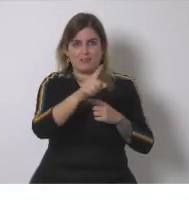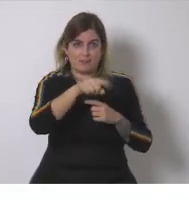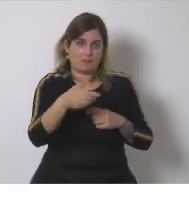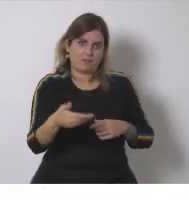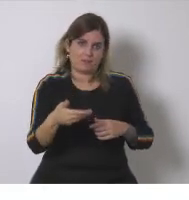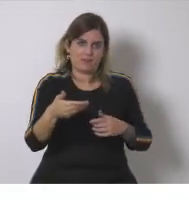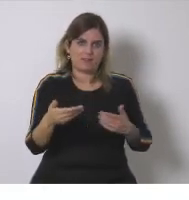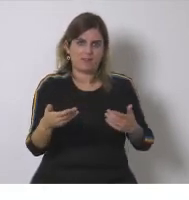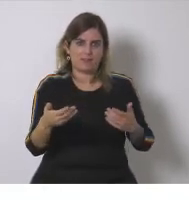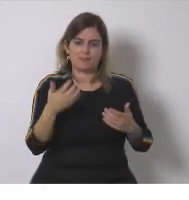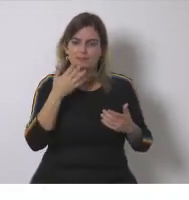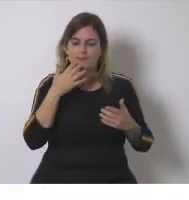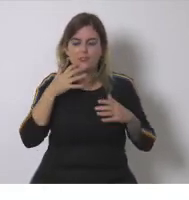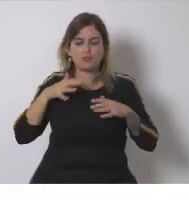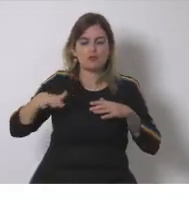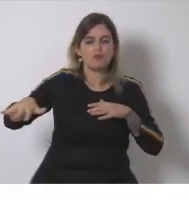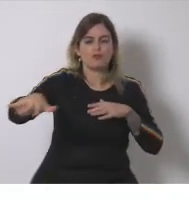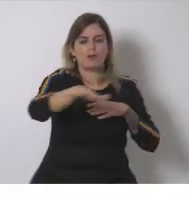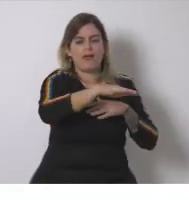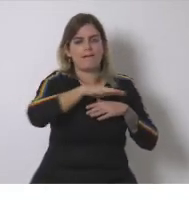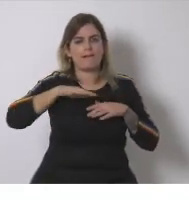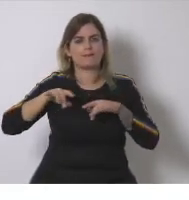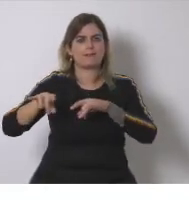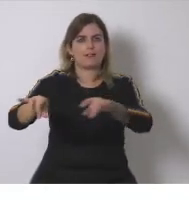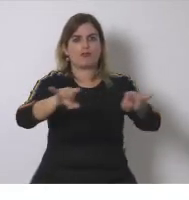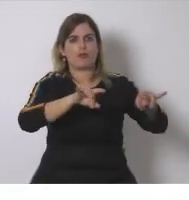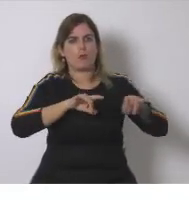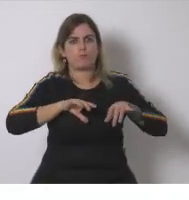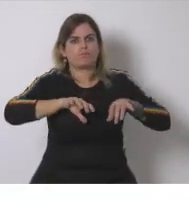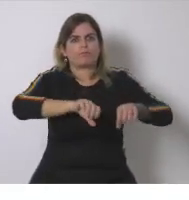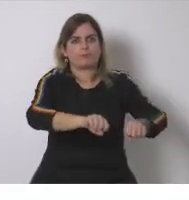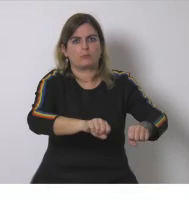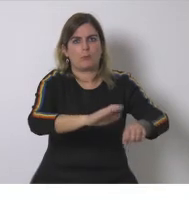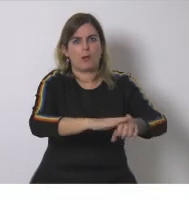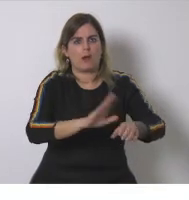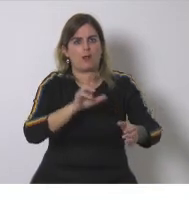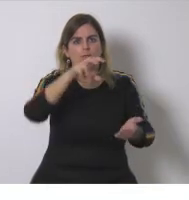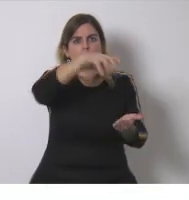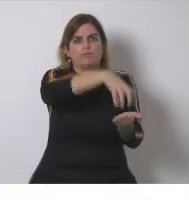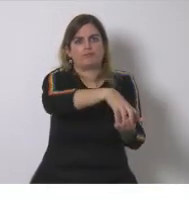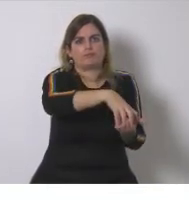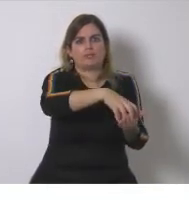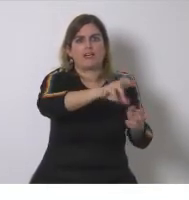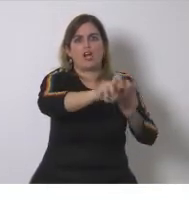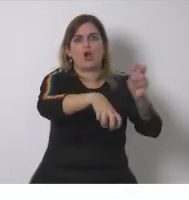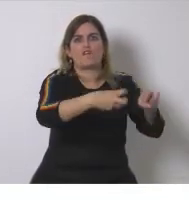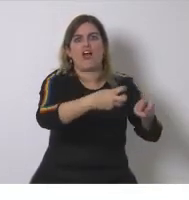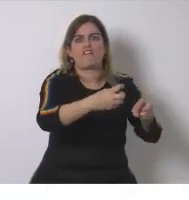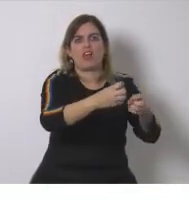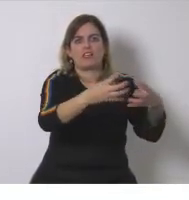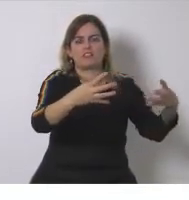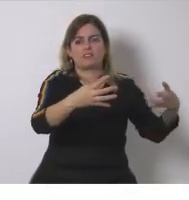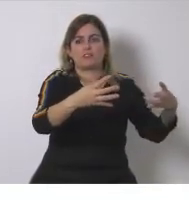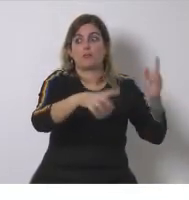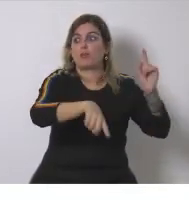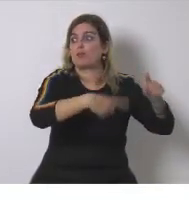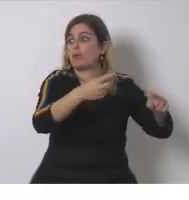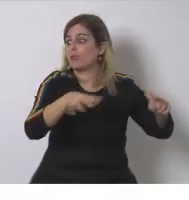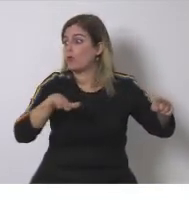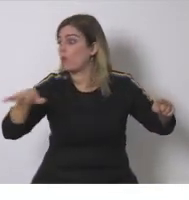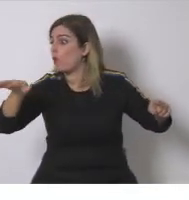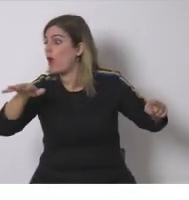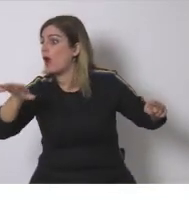la importancia de los campos de cultivo porque muchas de las superficies se usan para